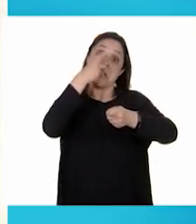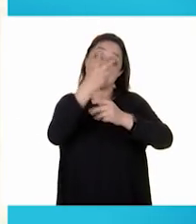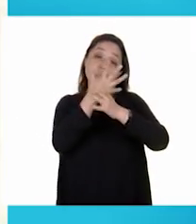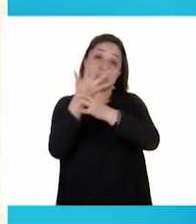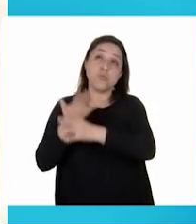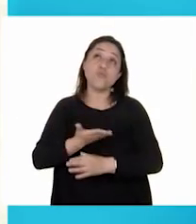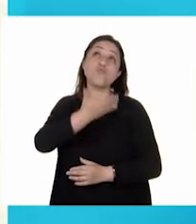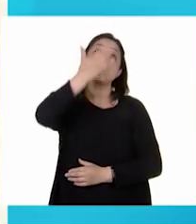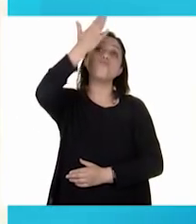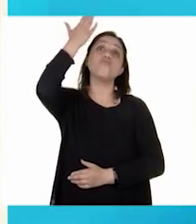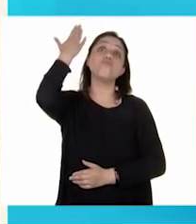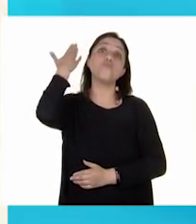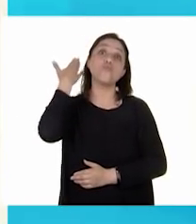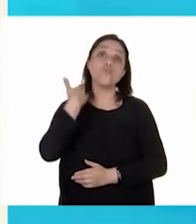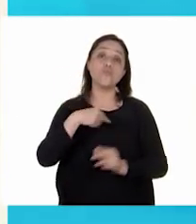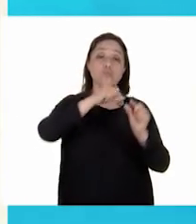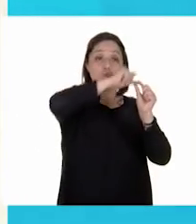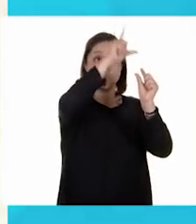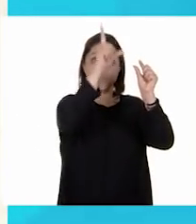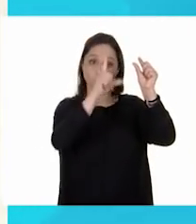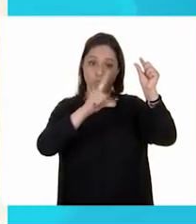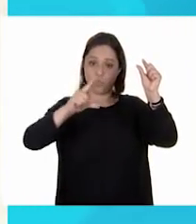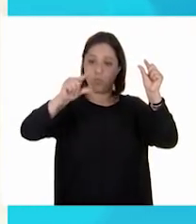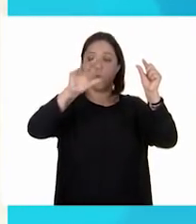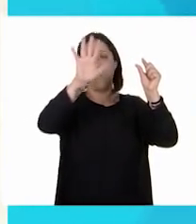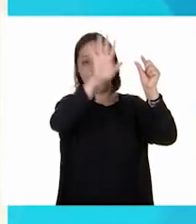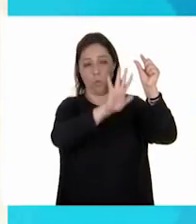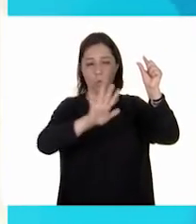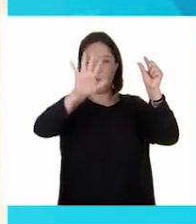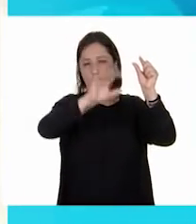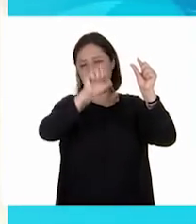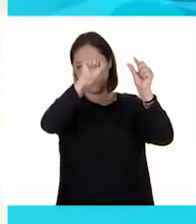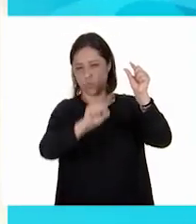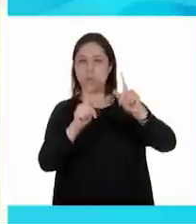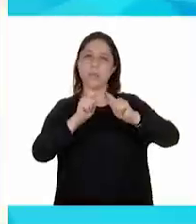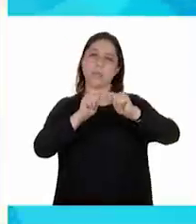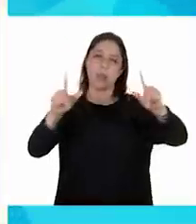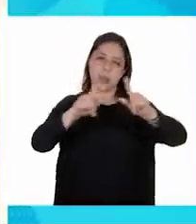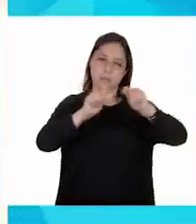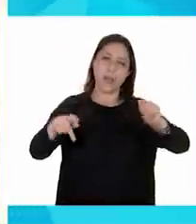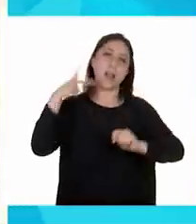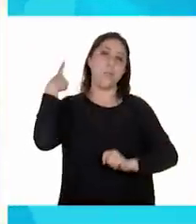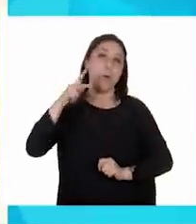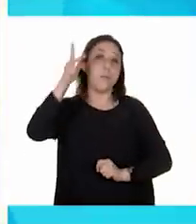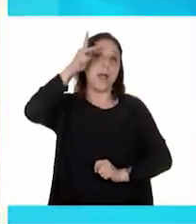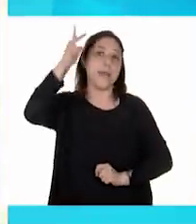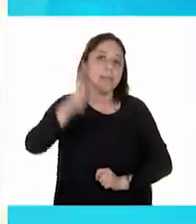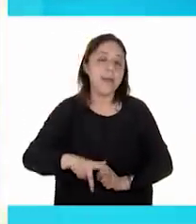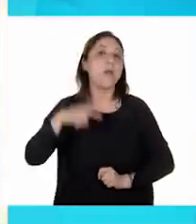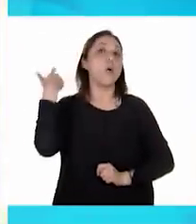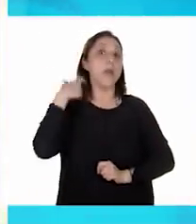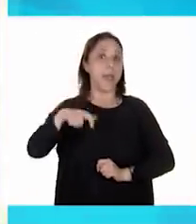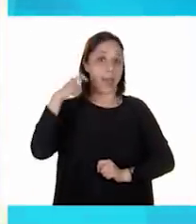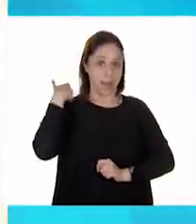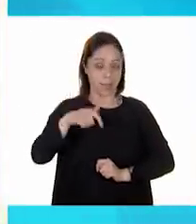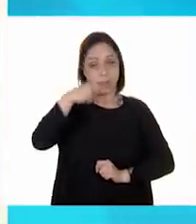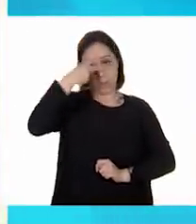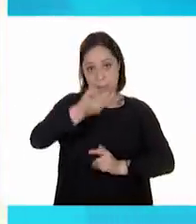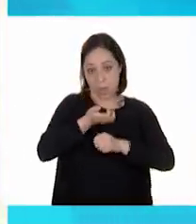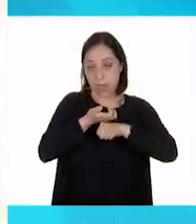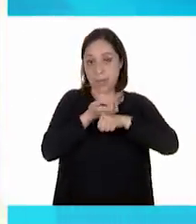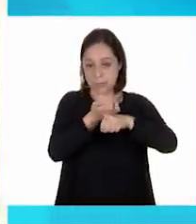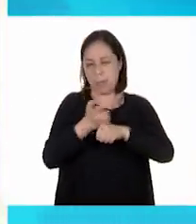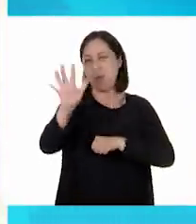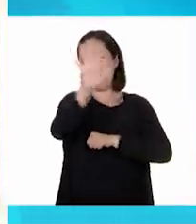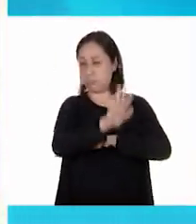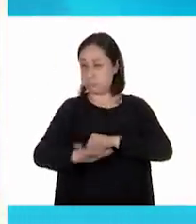mexicana, en el estado de México, de Tlaxcala, de Puebla, de Hidalgo y Querétaro, pues en esta zona es